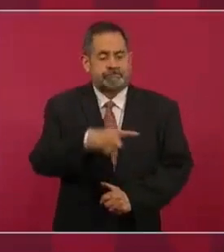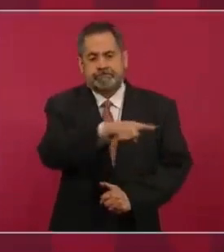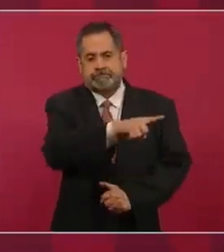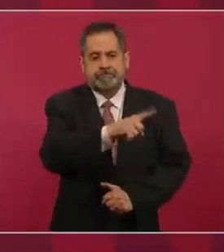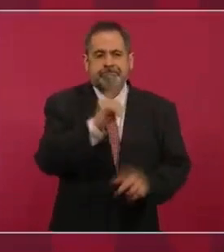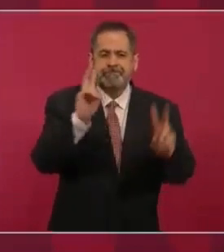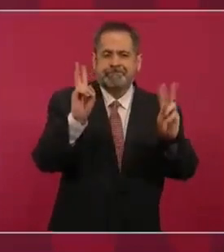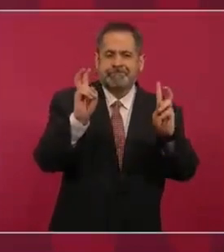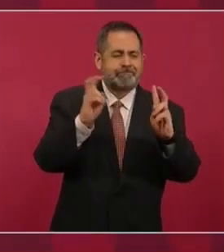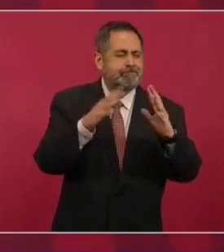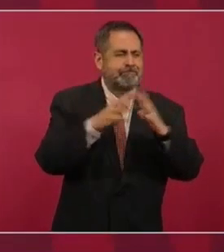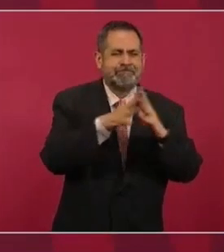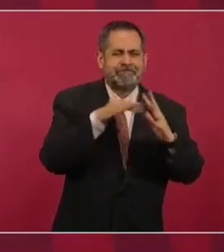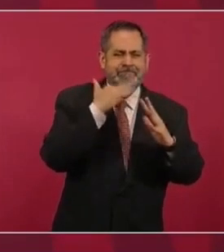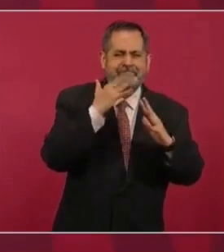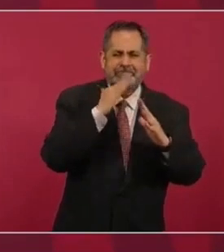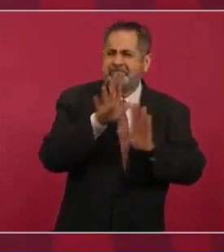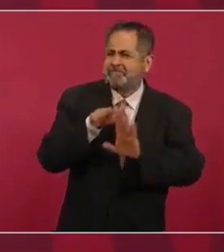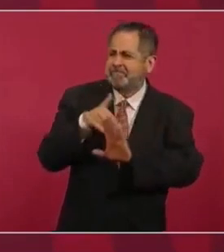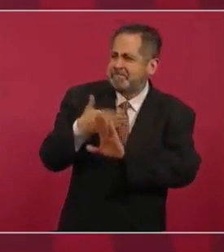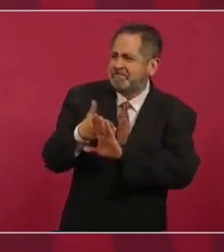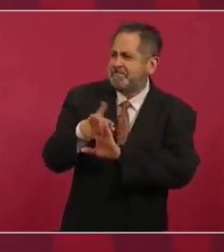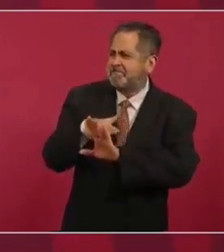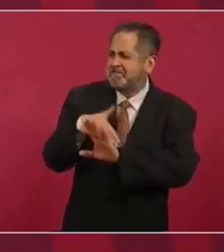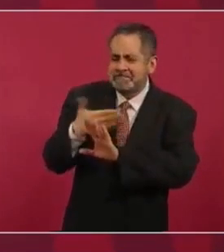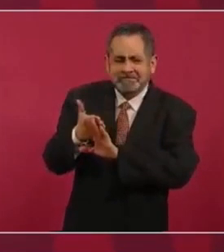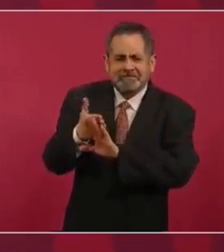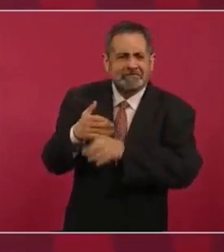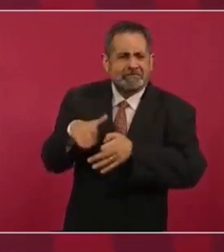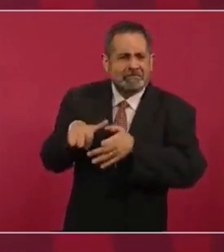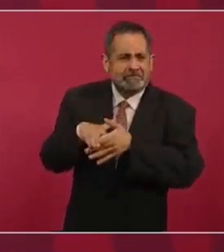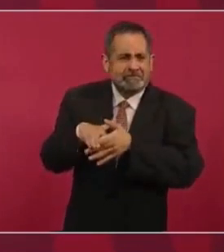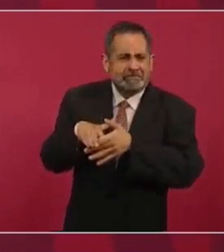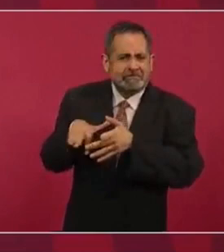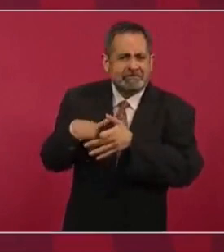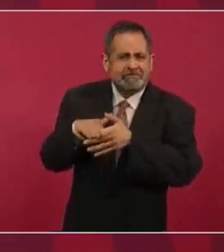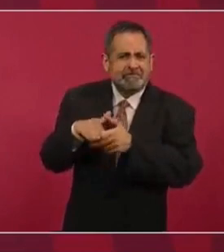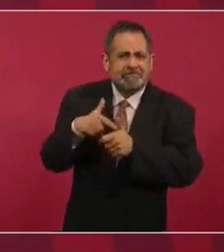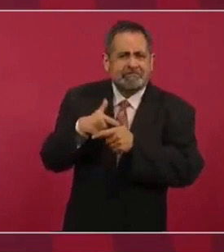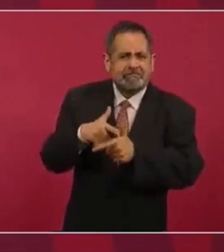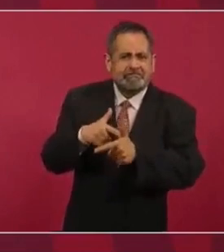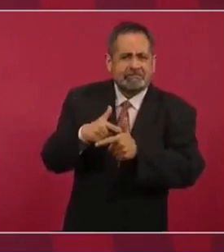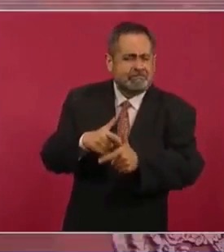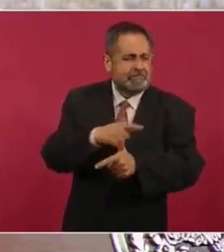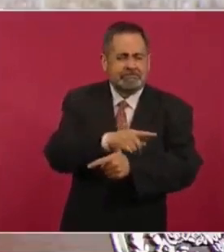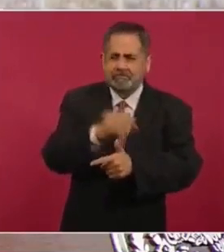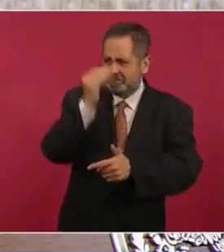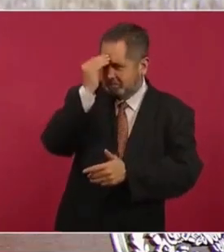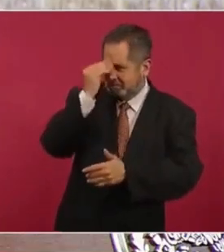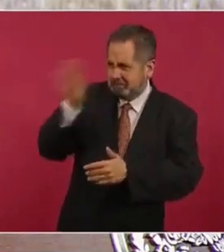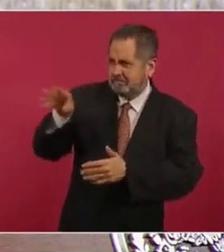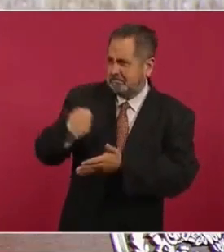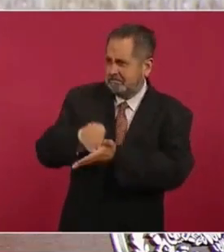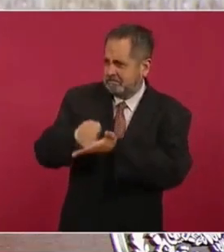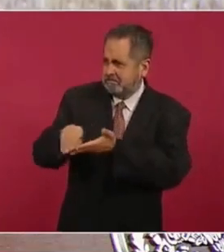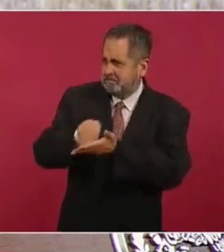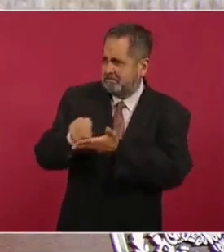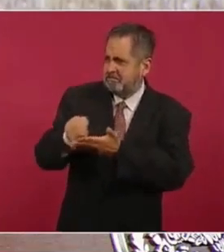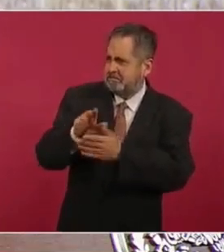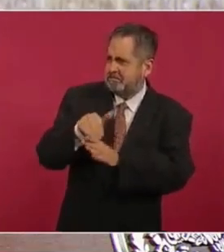permanente, con campañas de calumnia, con desprestigio